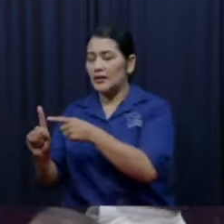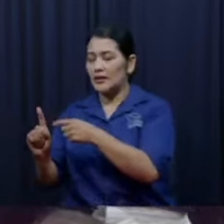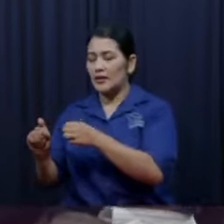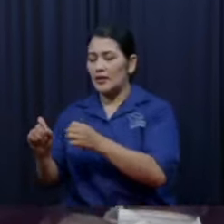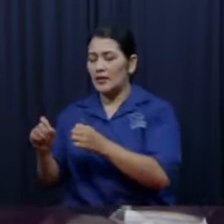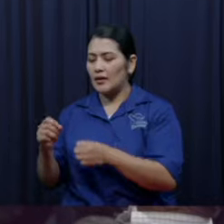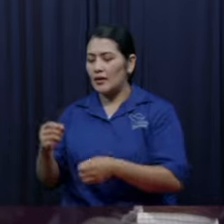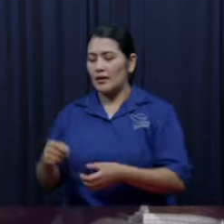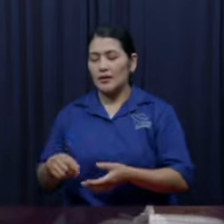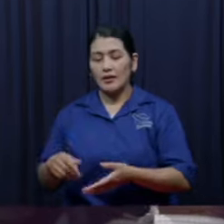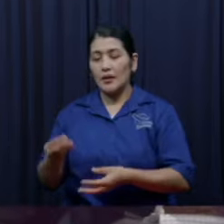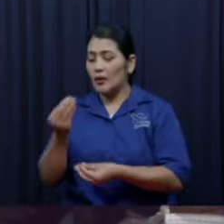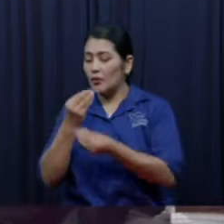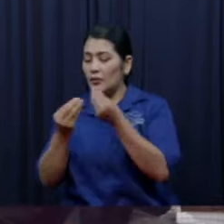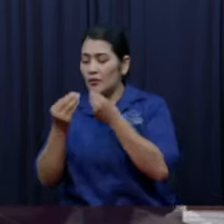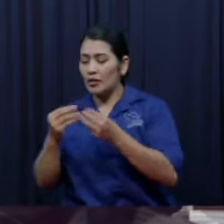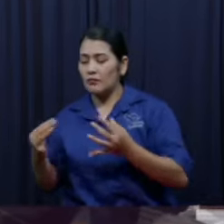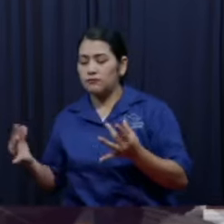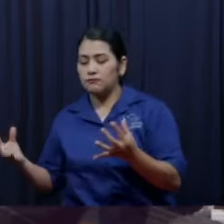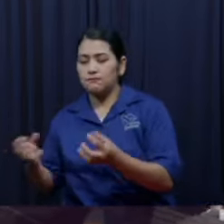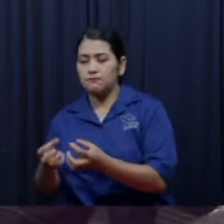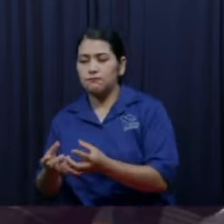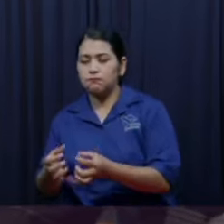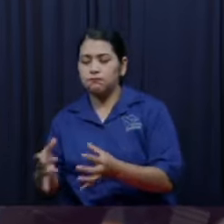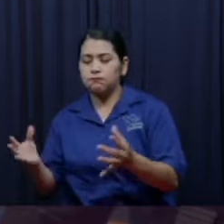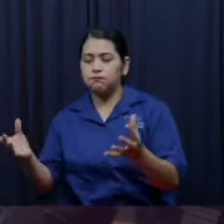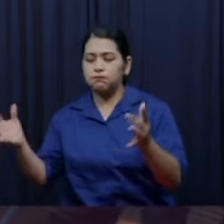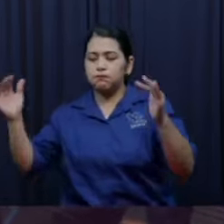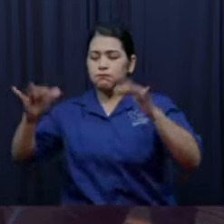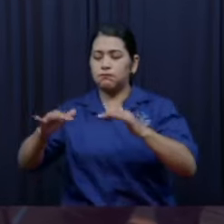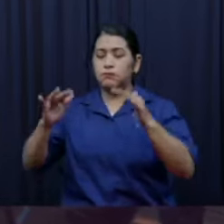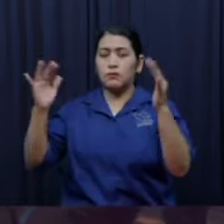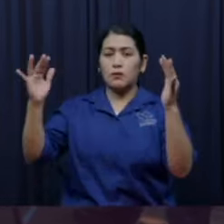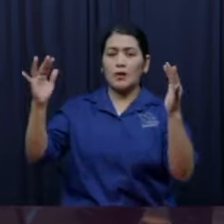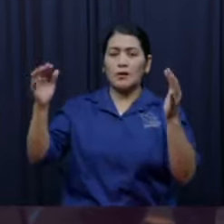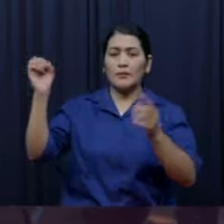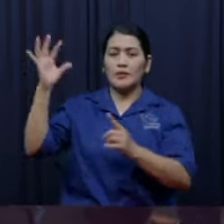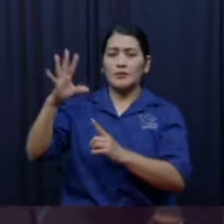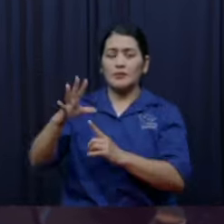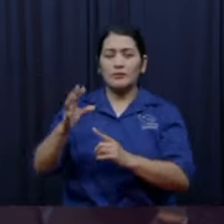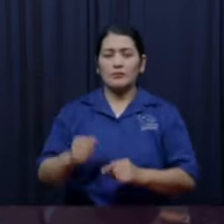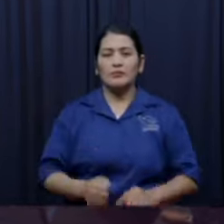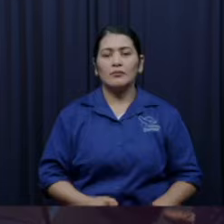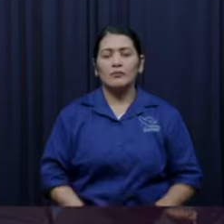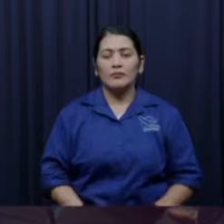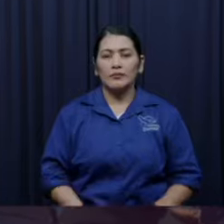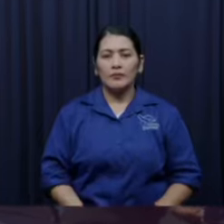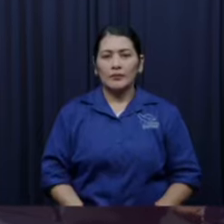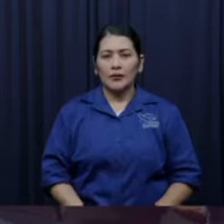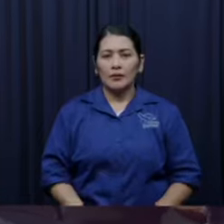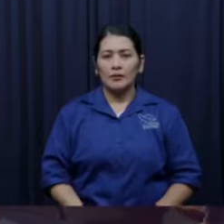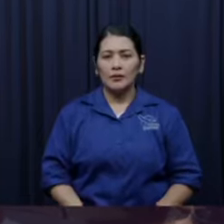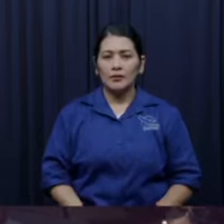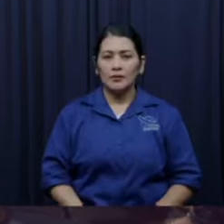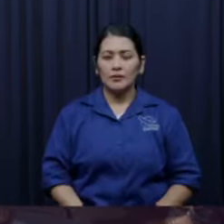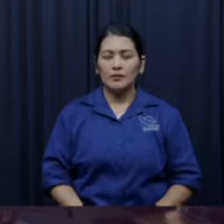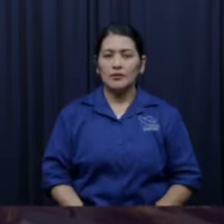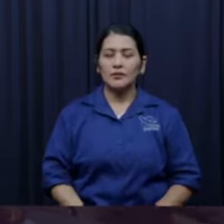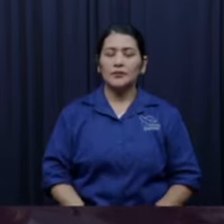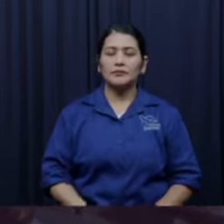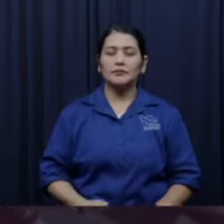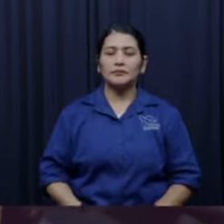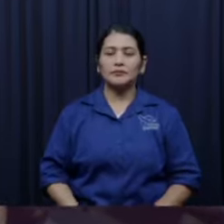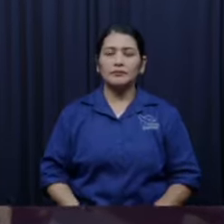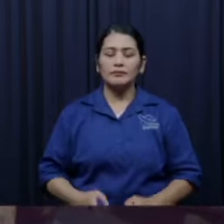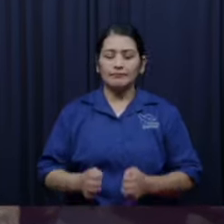billetes los echó en el alfolí y lo pasaron y cuando los hermanos contaron la ofrenda